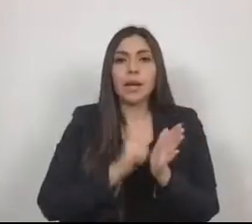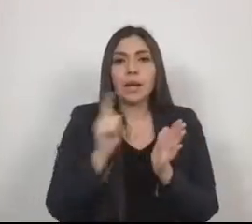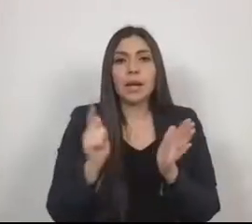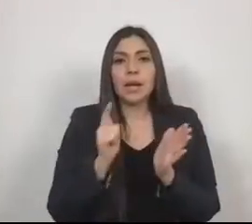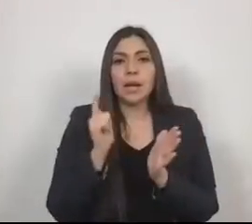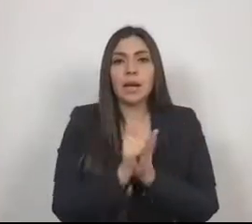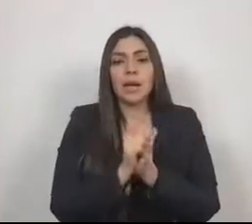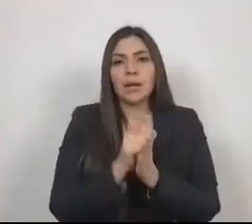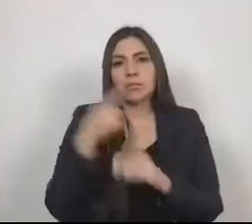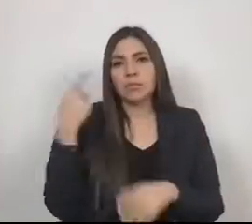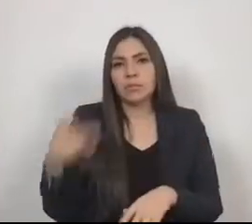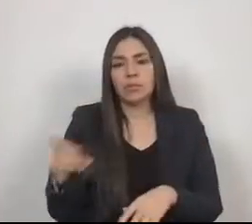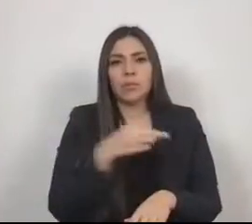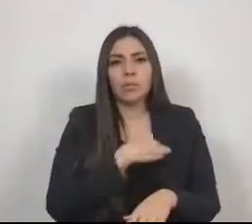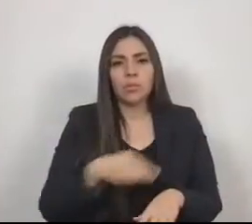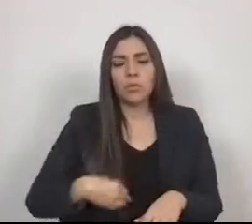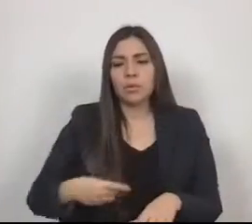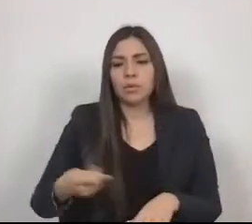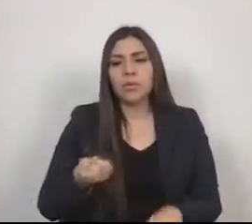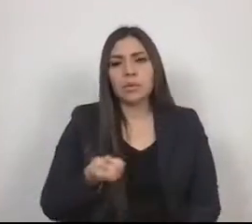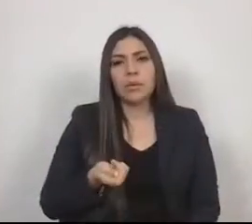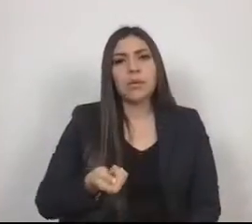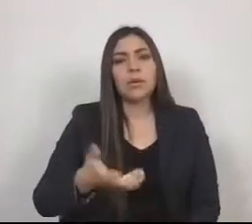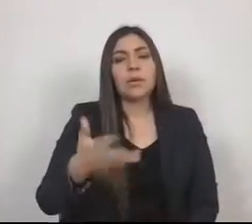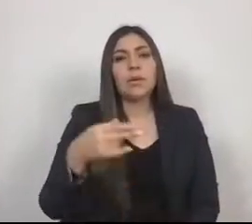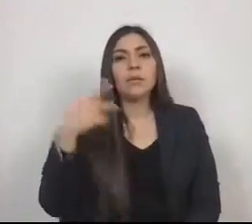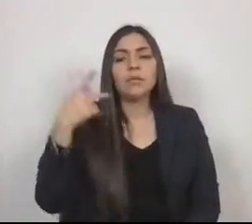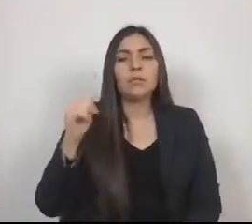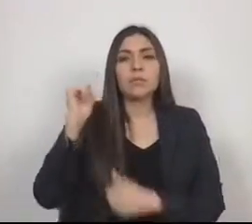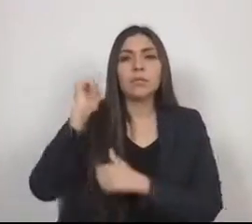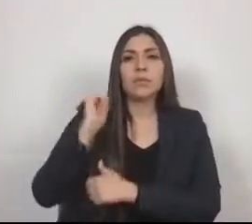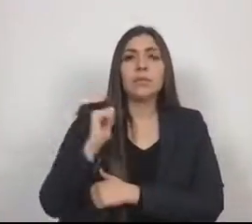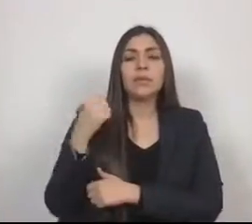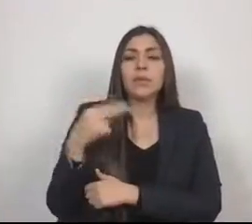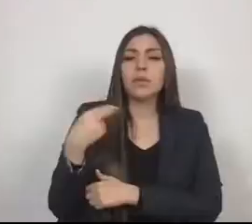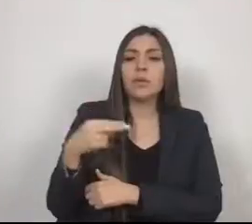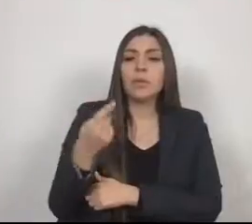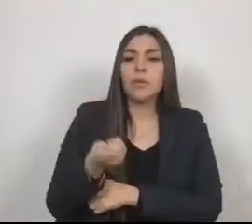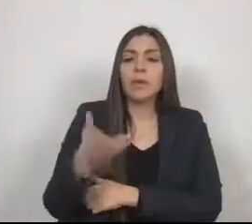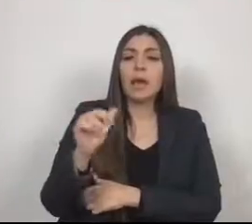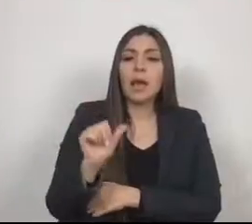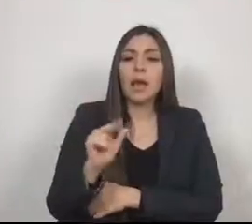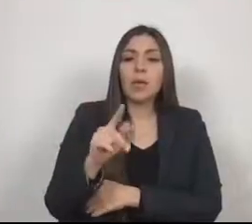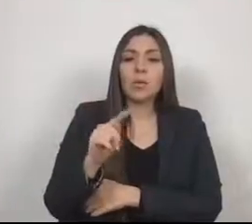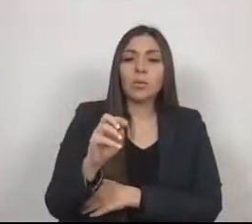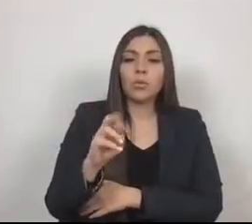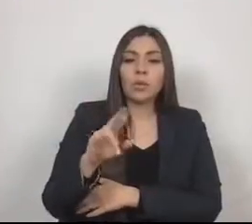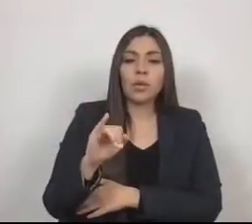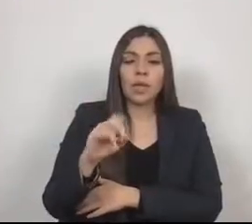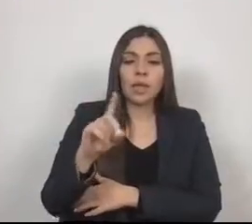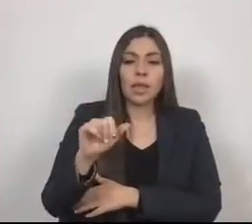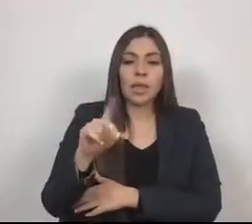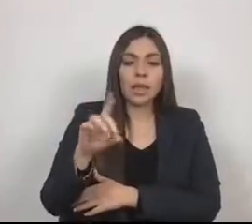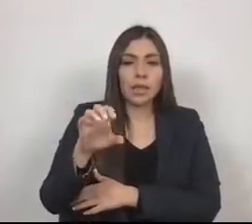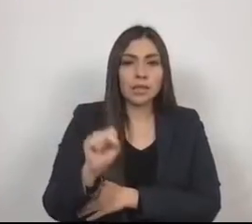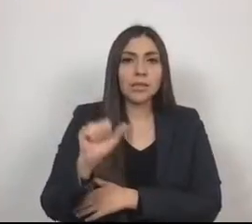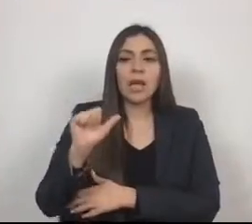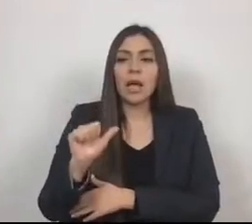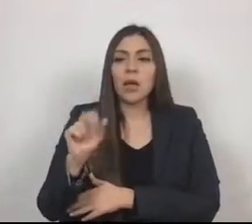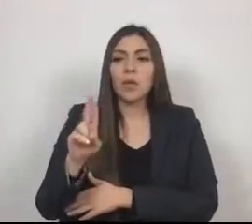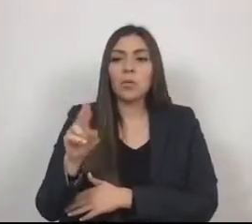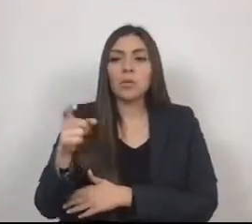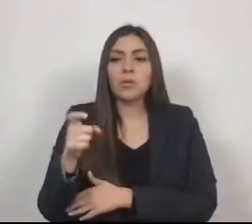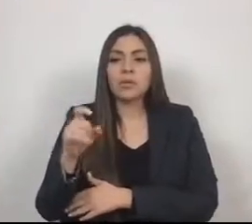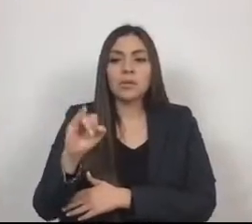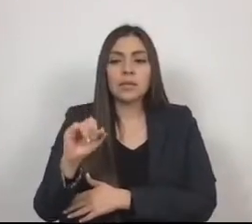y se les denomina y reconoce como autoridades auxiliares. Se puede definir a las autoridades